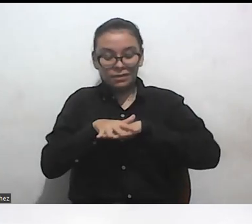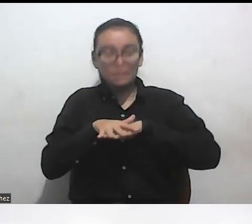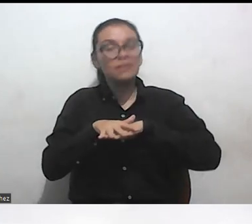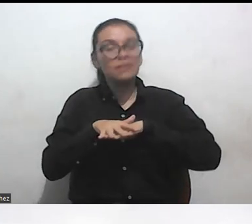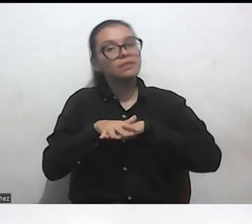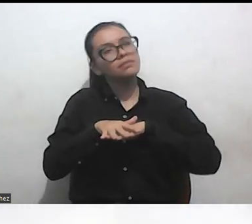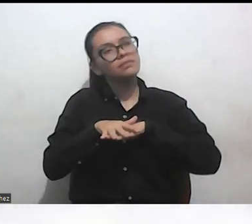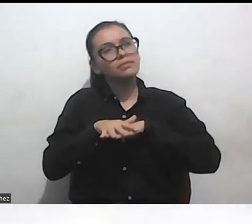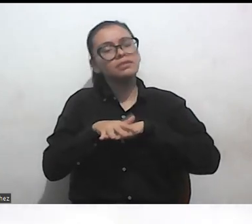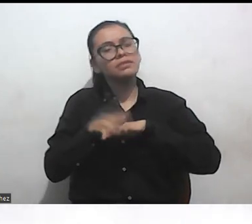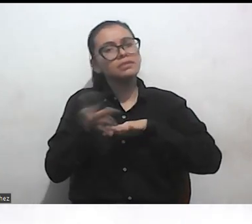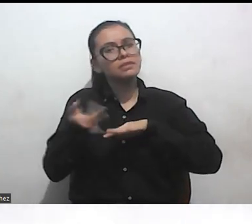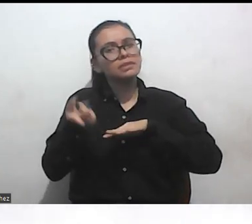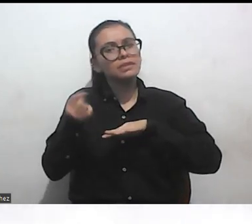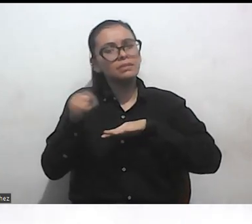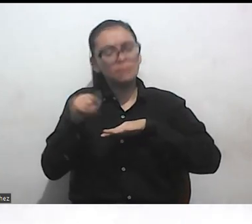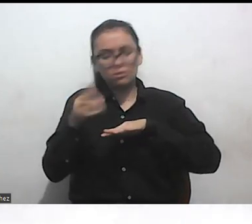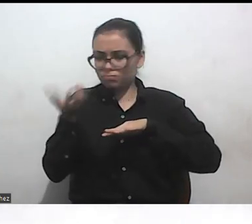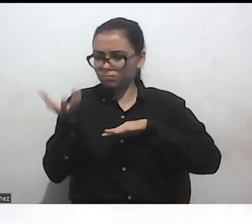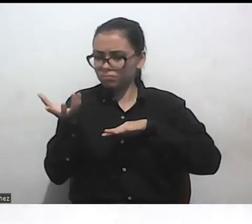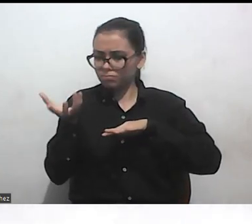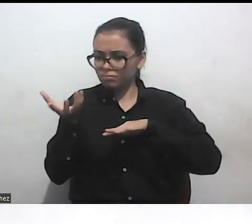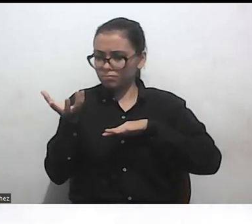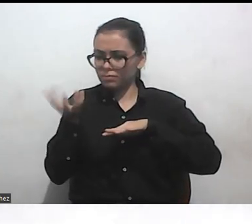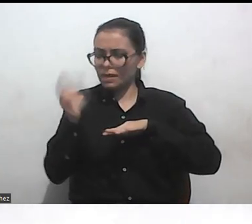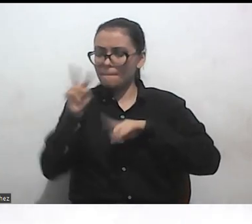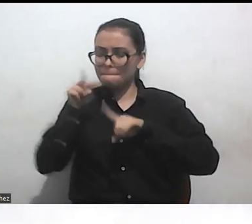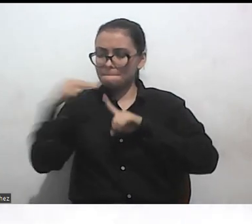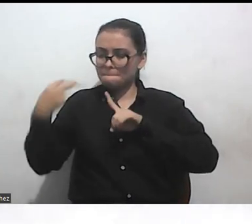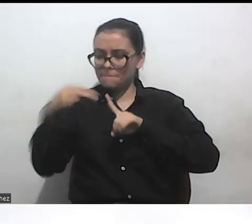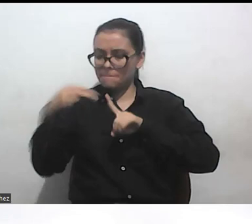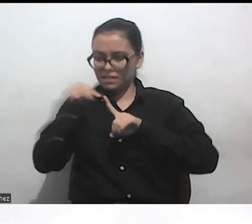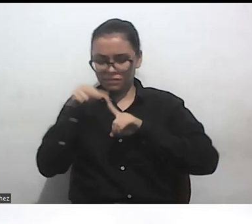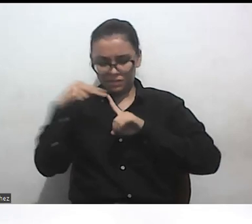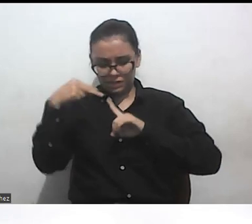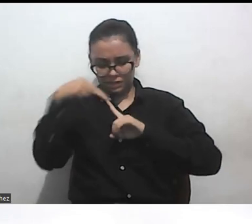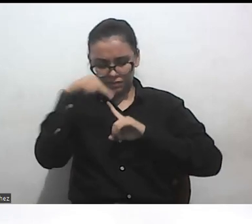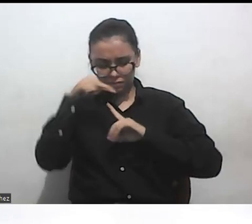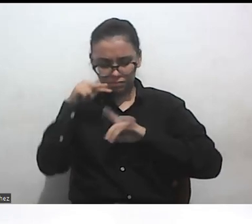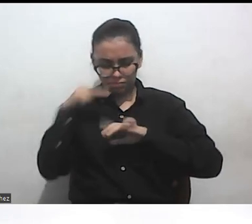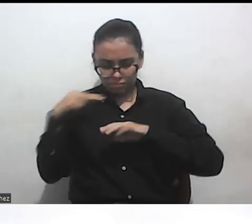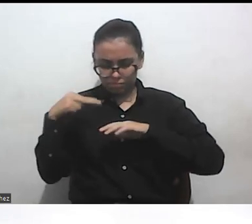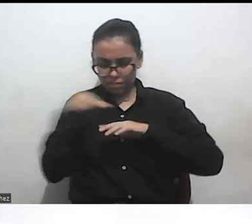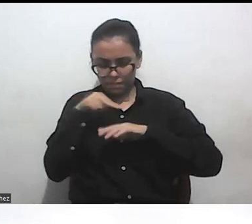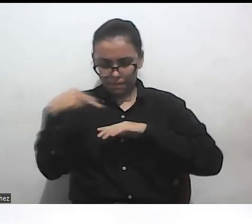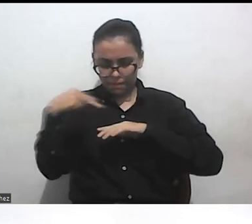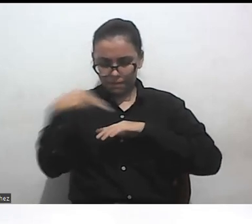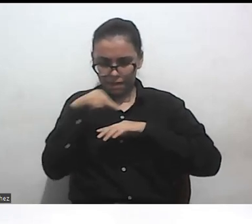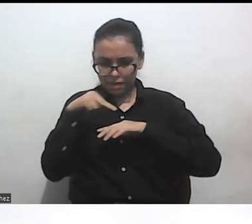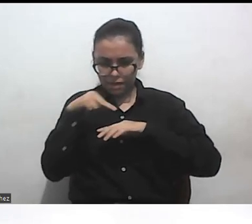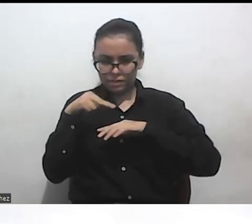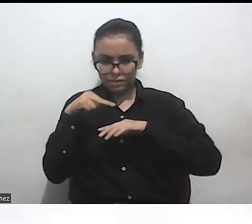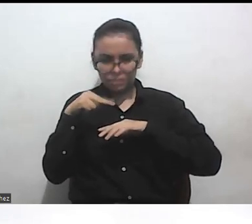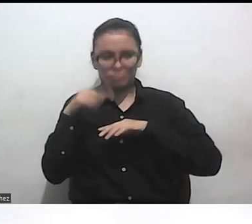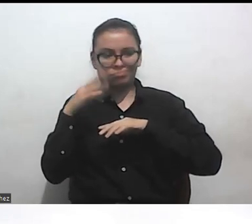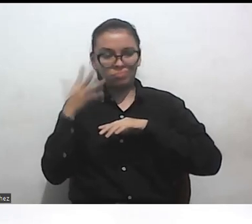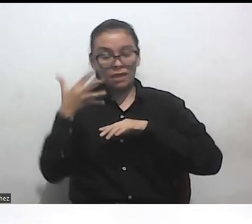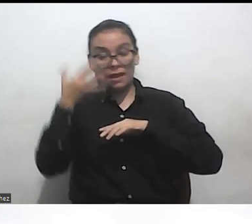una perspectiva que busca comprender realidades